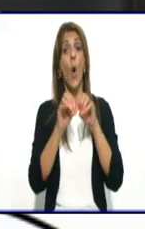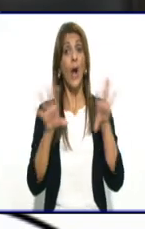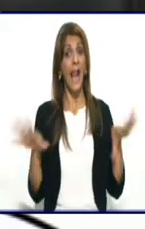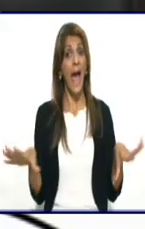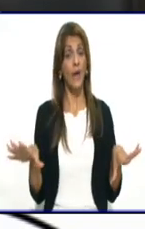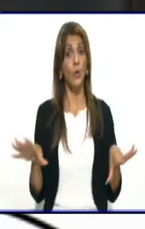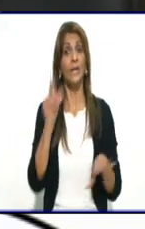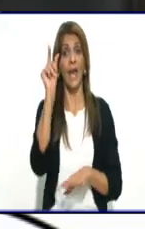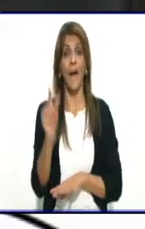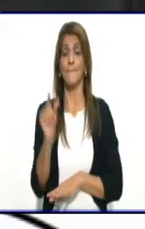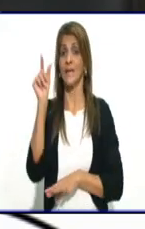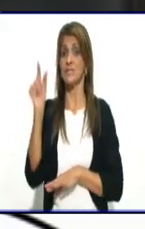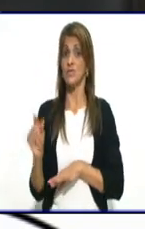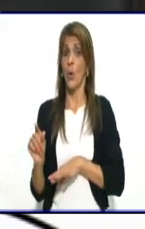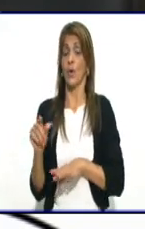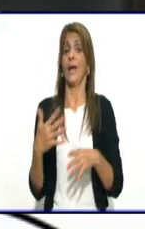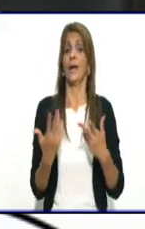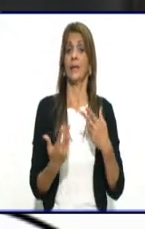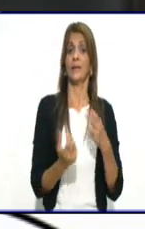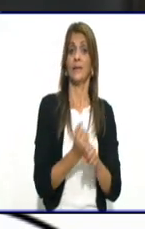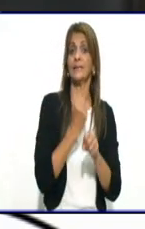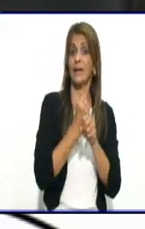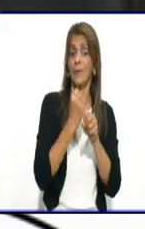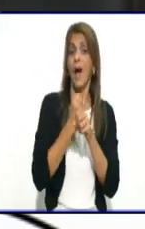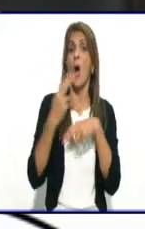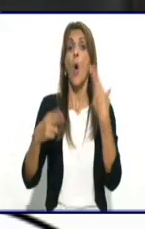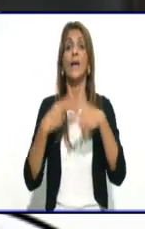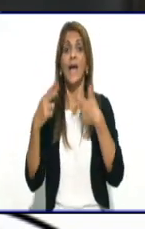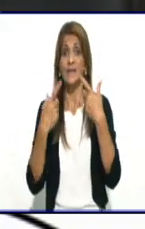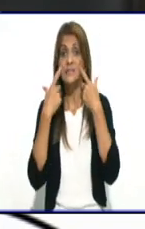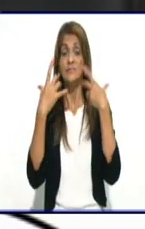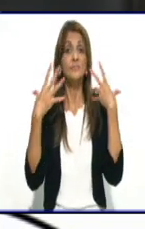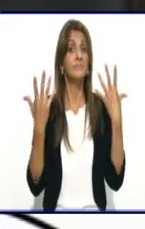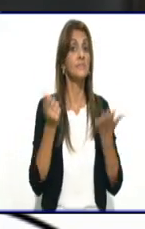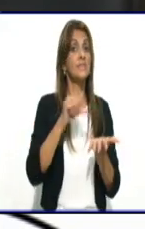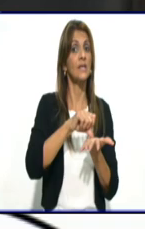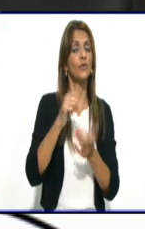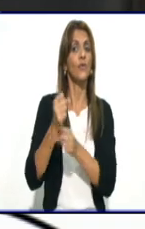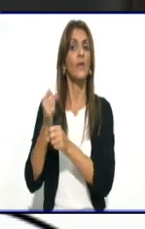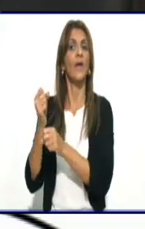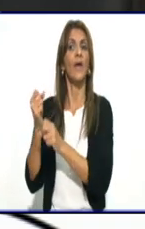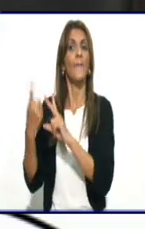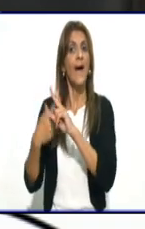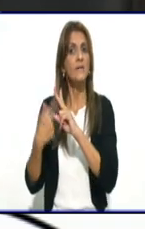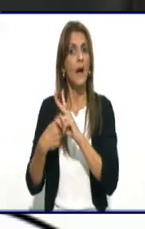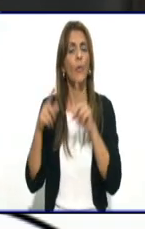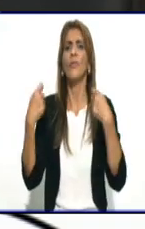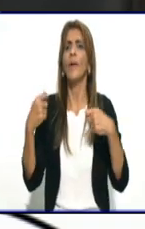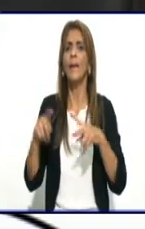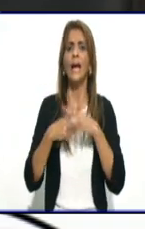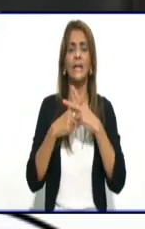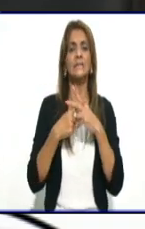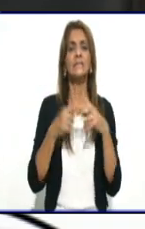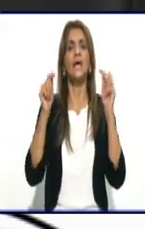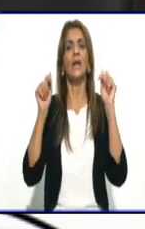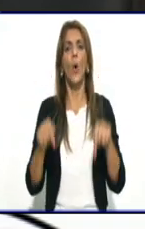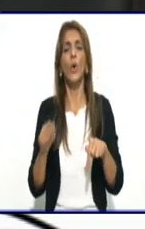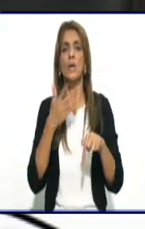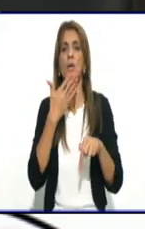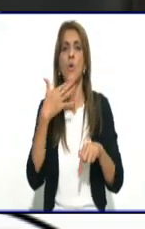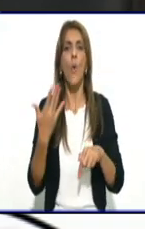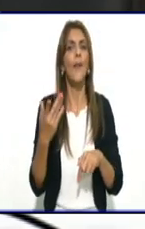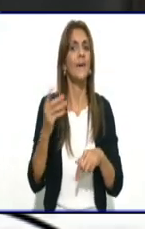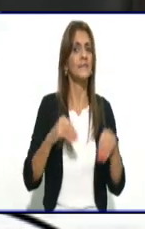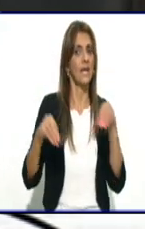imprescindibles para la labor de muchos centros de Bayamo tienen que garantizar ya a partir desde hoy cuál va a ser su situación,